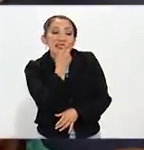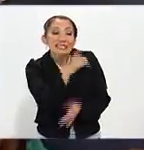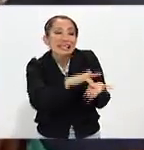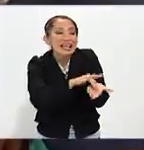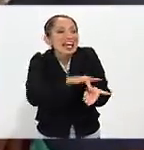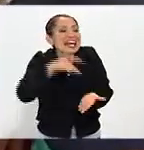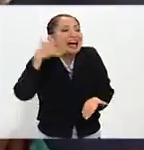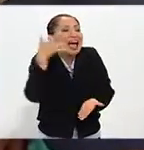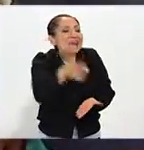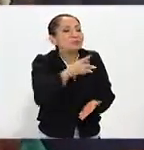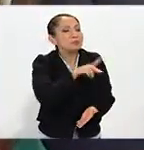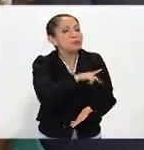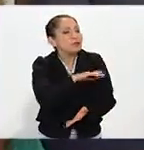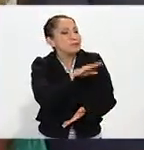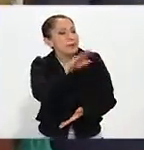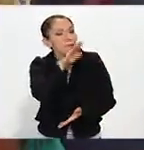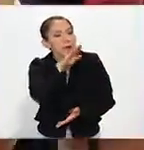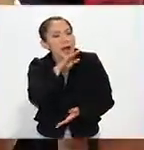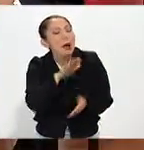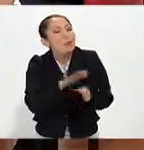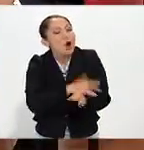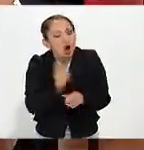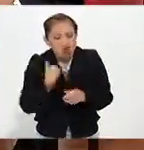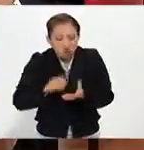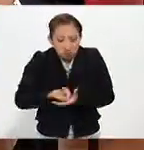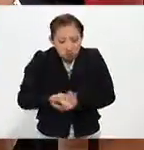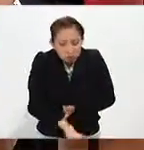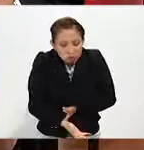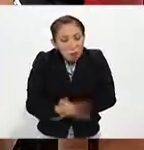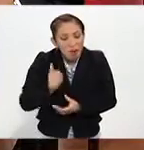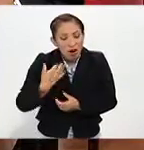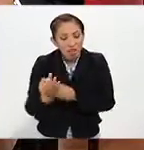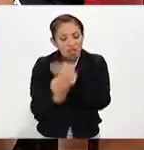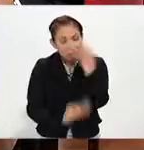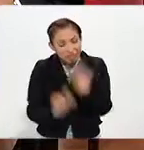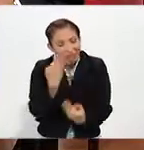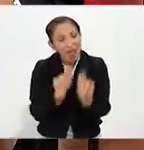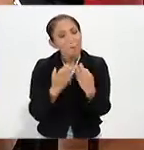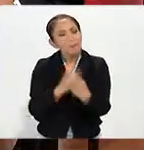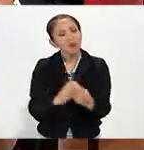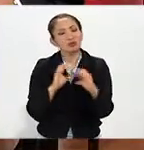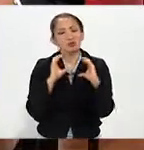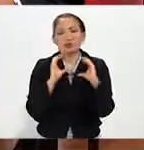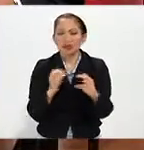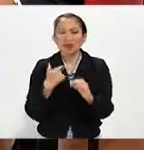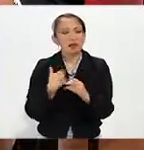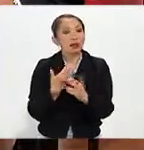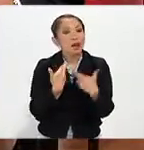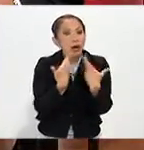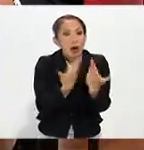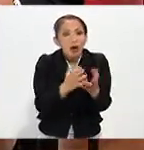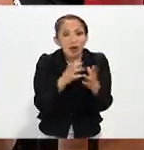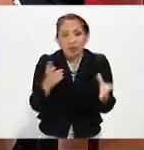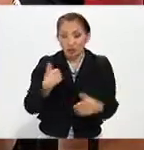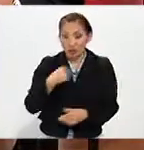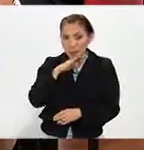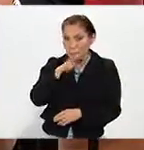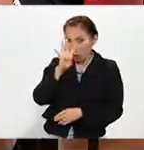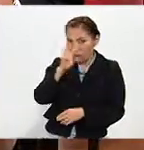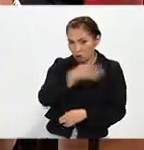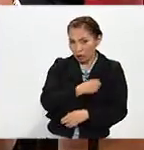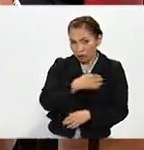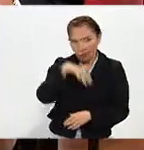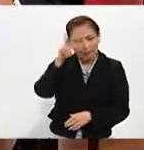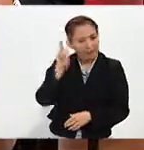gracias por ser mi mamá, por haberme parido, por haberme creado, por haberme cuidado. ¿Qué regalo? Yo soy madre de cuatro